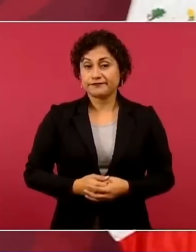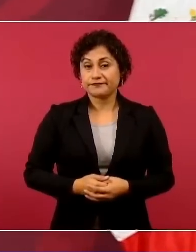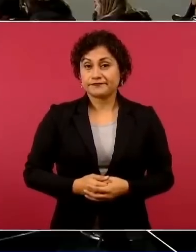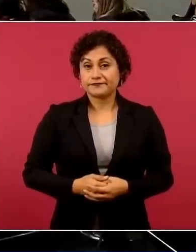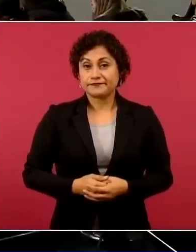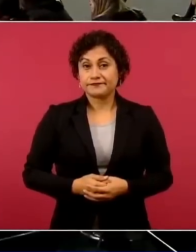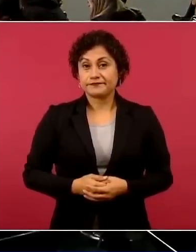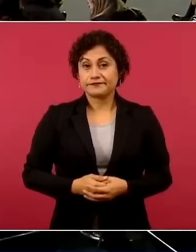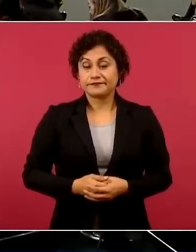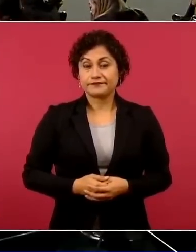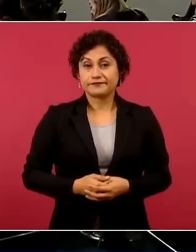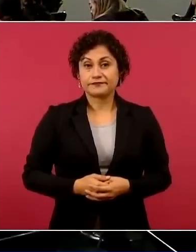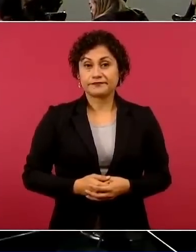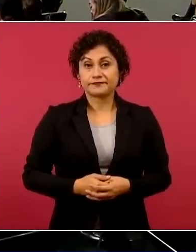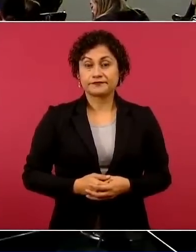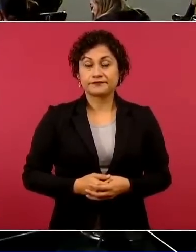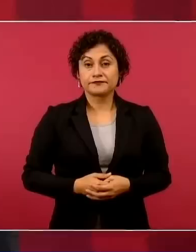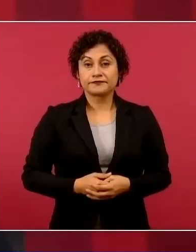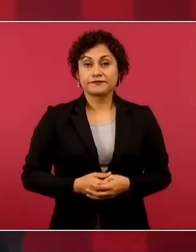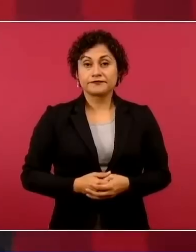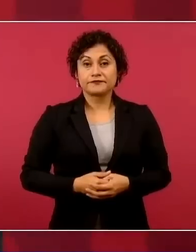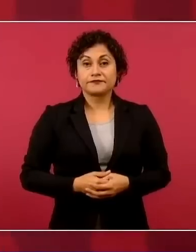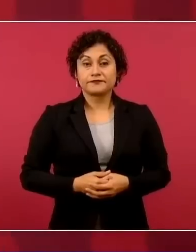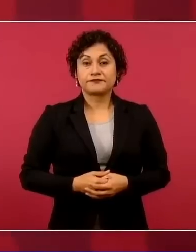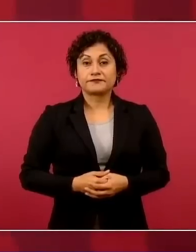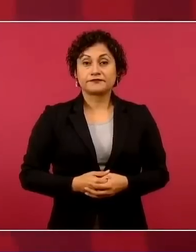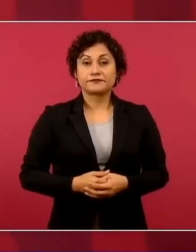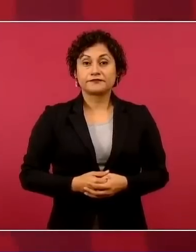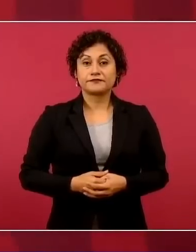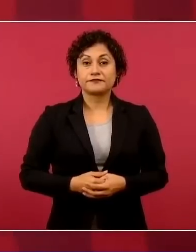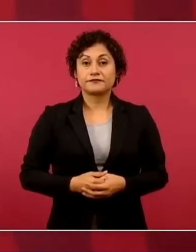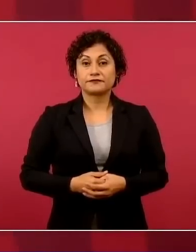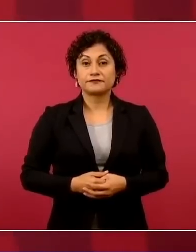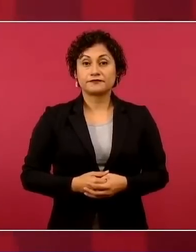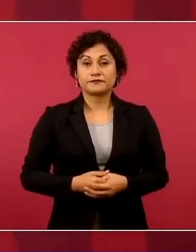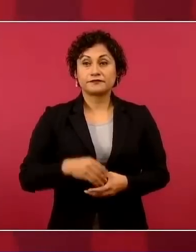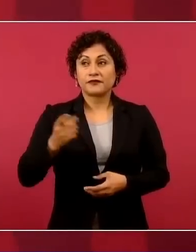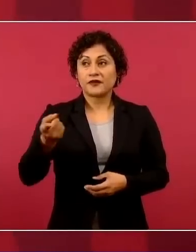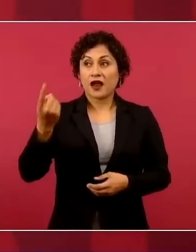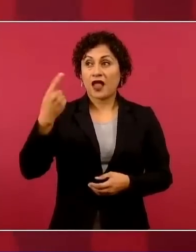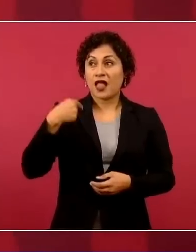se deja manipular,